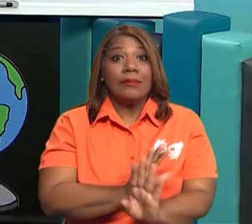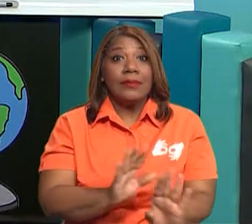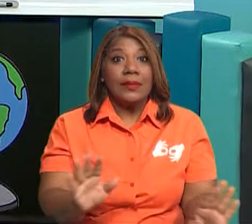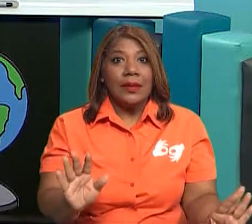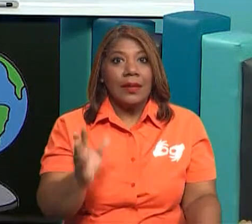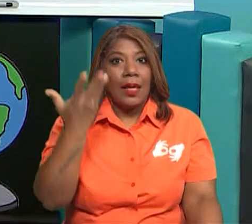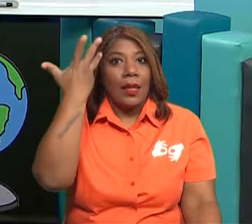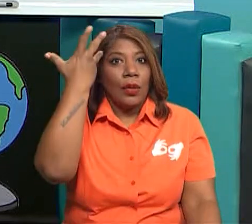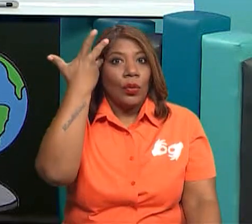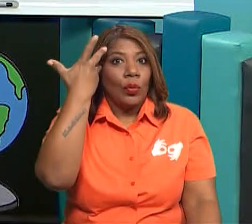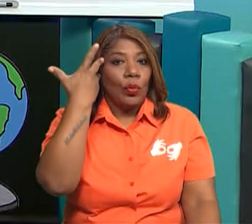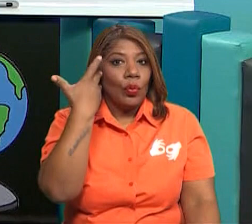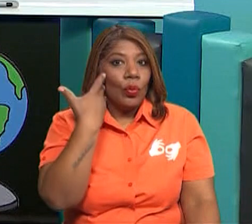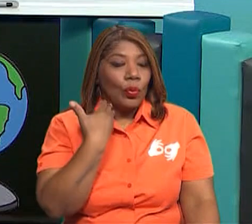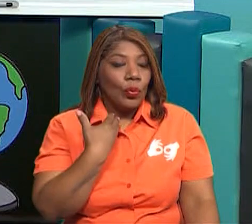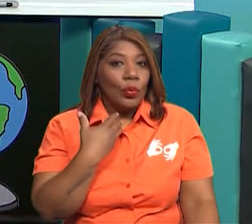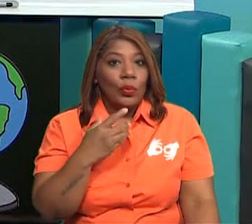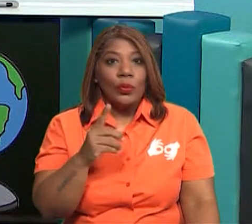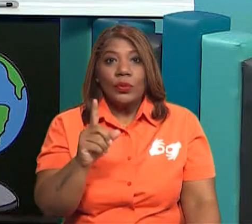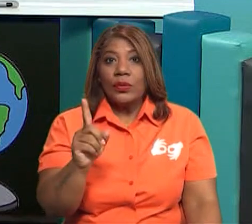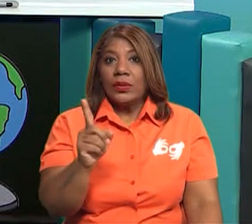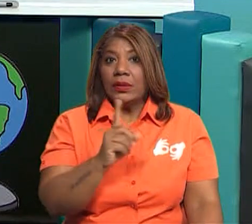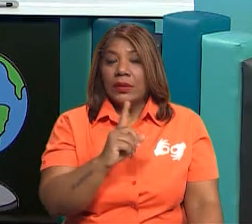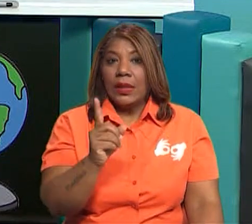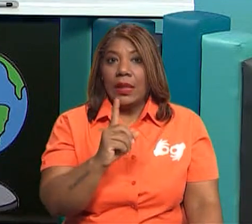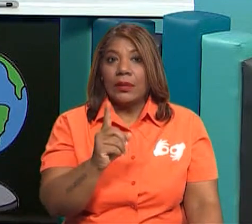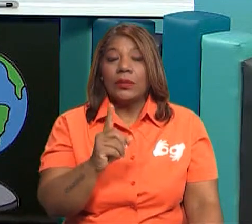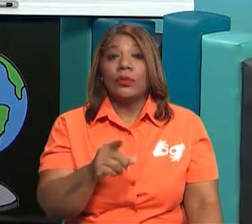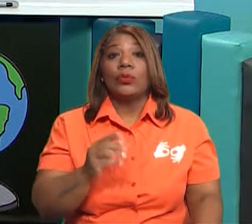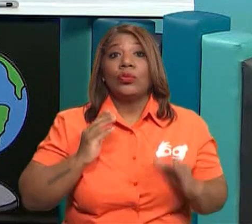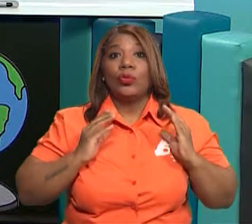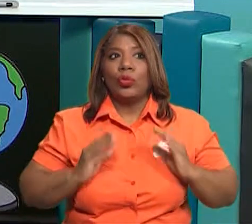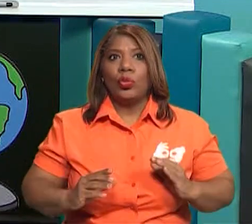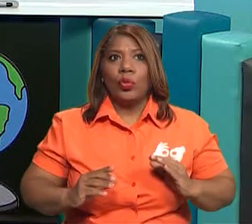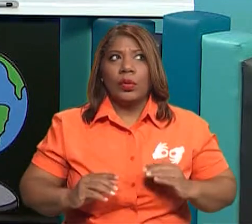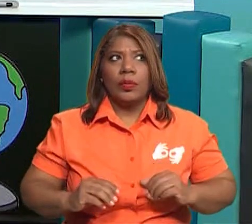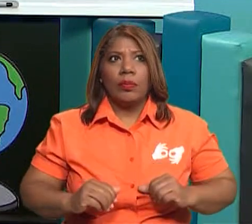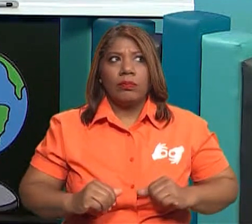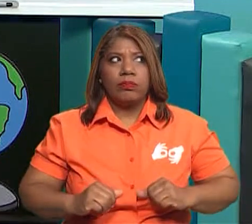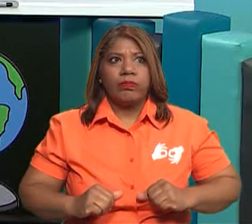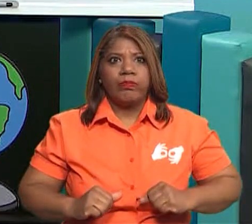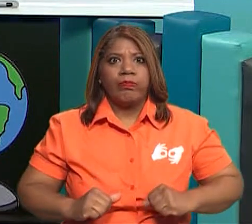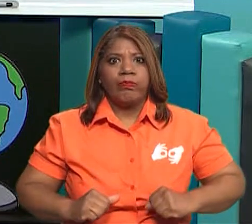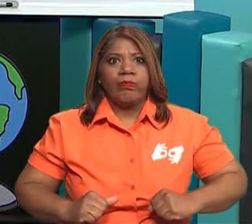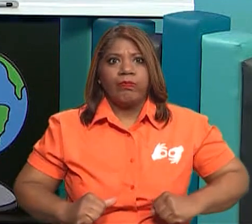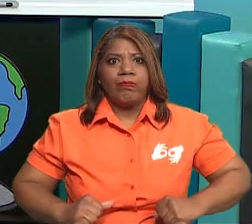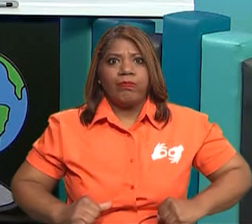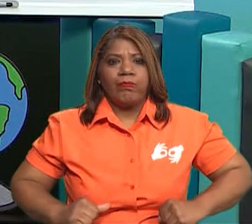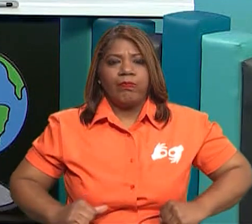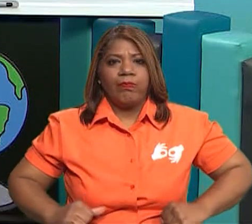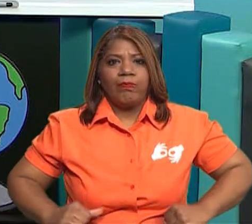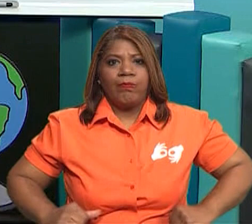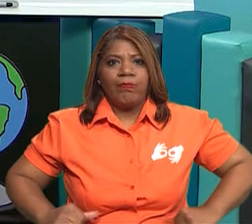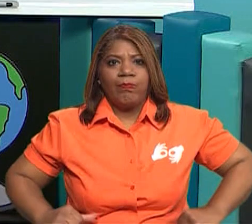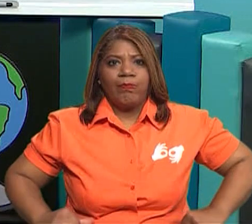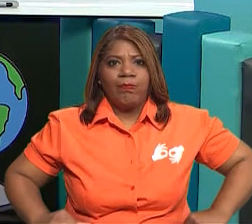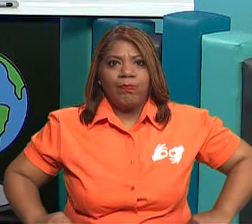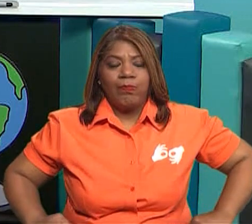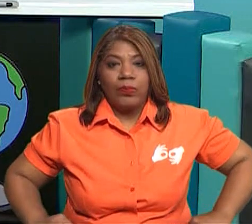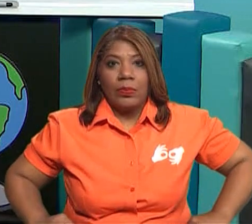a engordarte. Ok, el cuerpo empieza a decirnos, oye, no me estás alimentando bien.